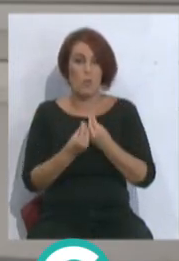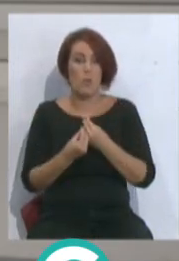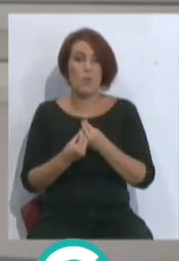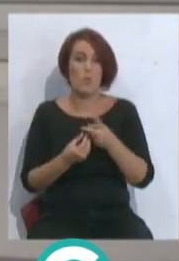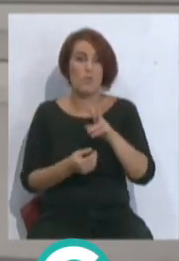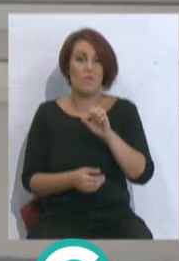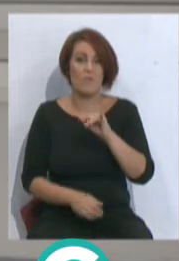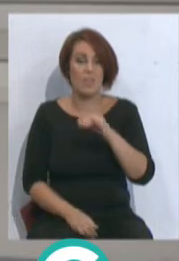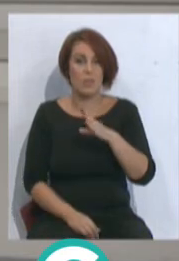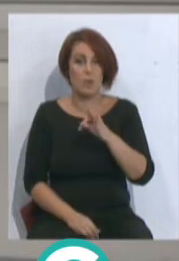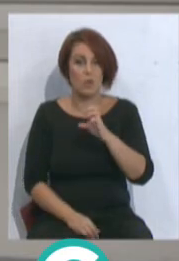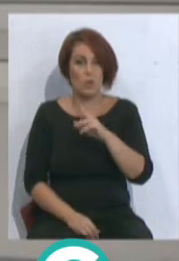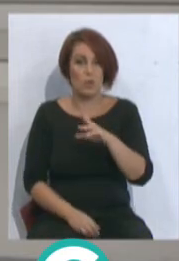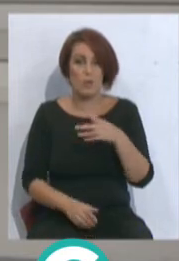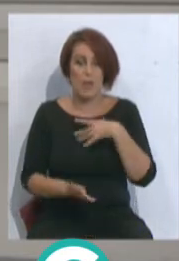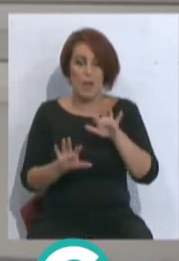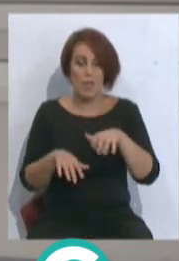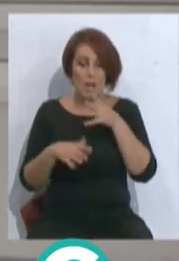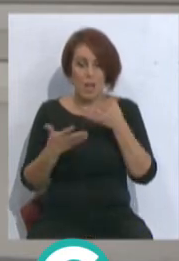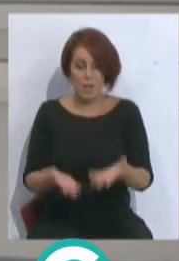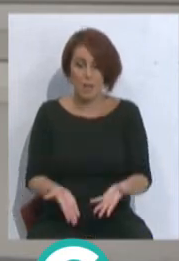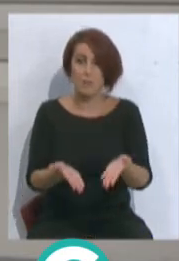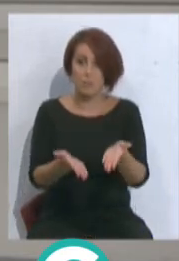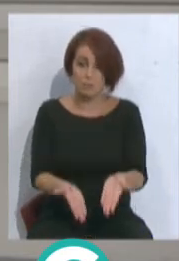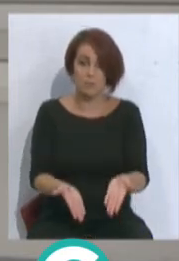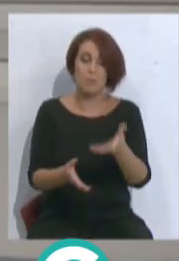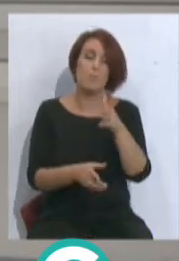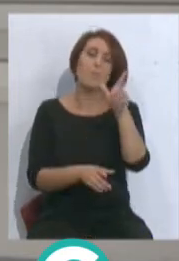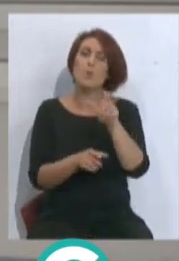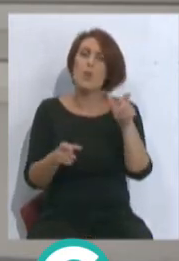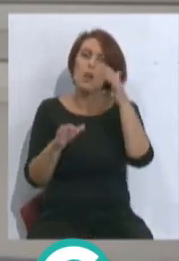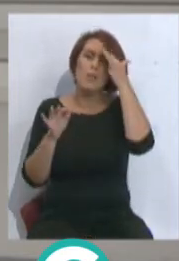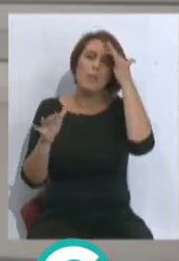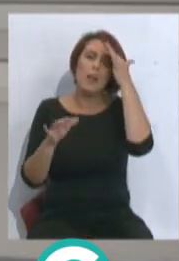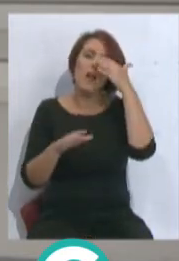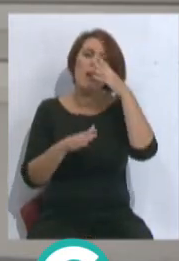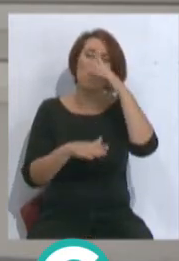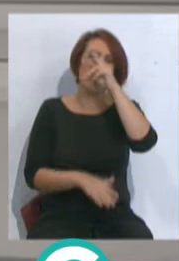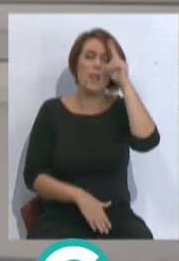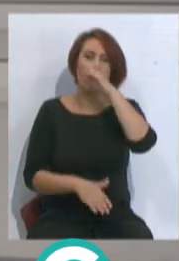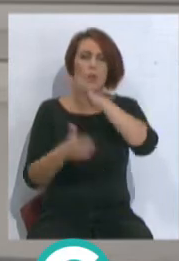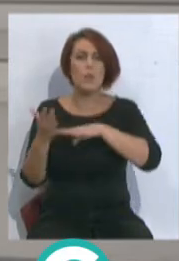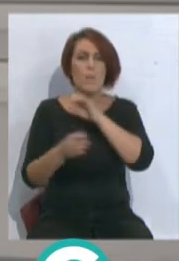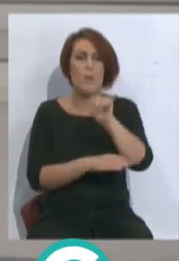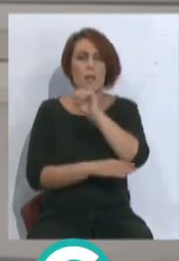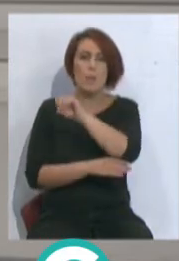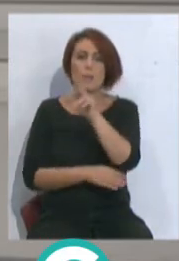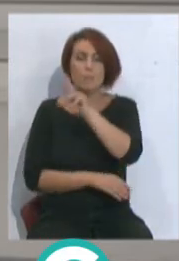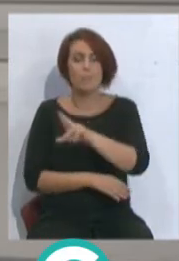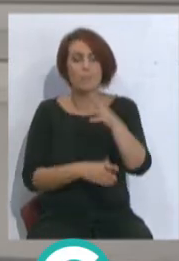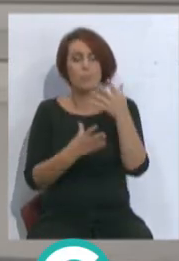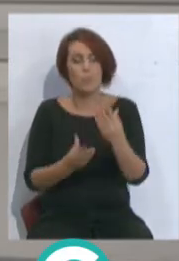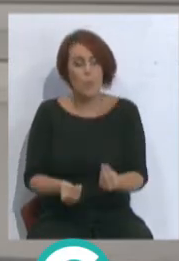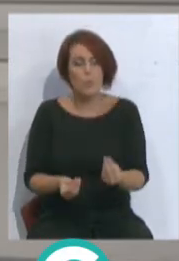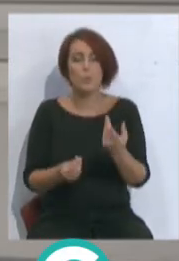este, el Cádiz es este. O sea, que la gente se ha ilusionado, que sí, que le hemos ganado al Madrid o al Barcelona, yo creo que lo he repetido muchísimo,